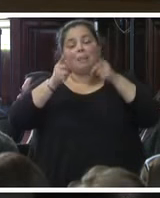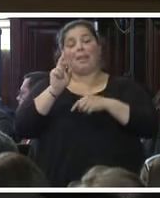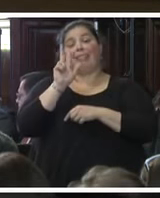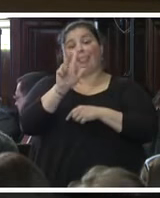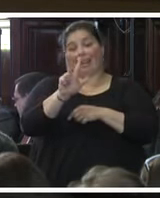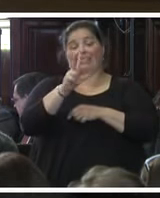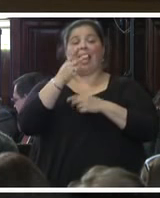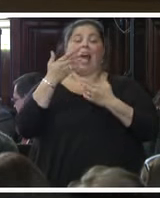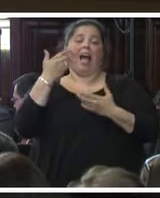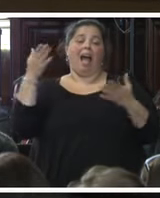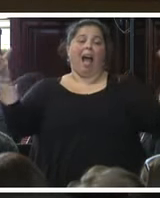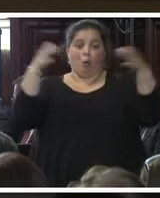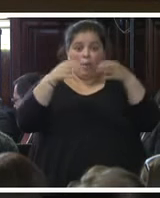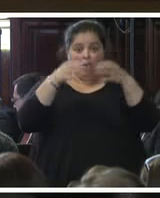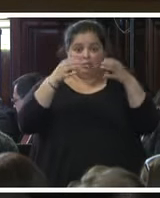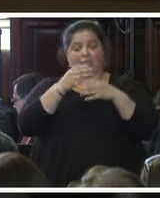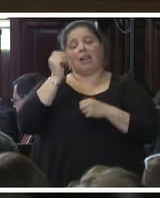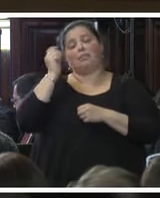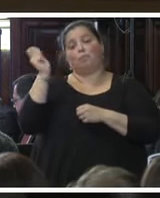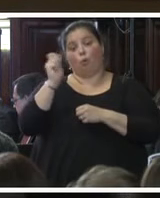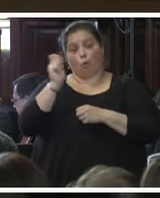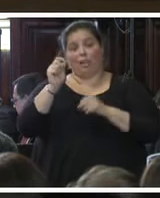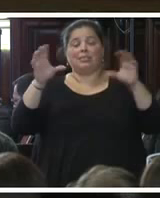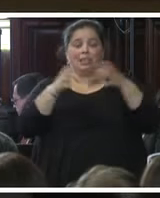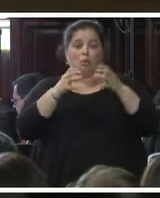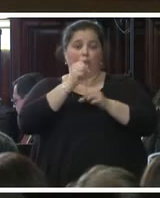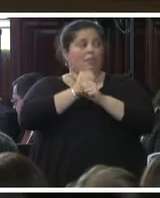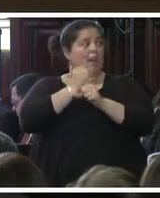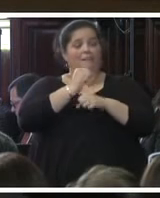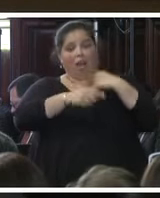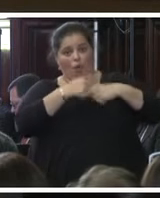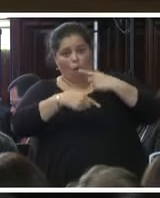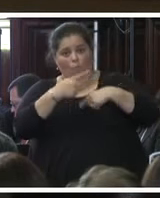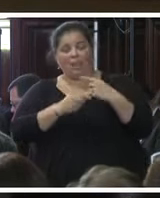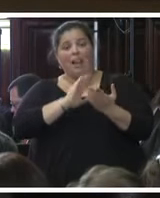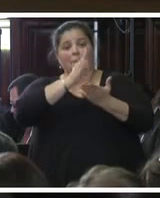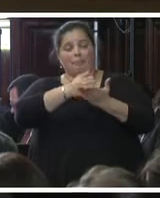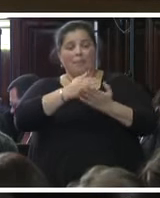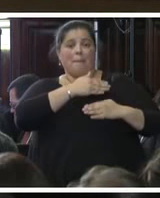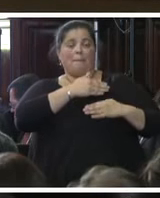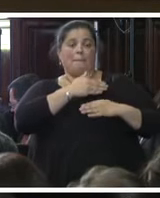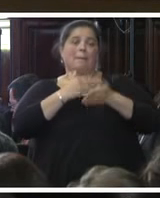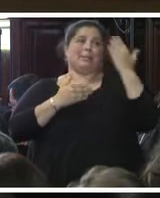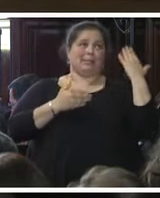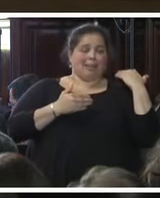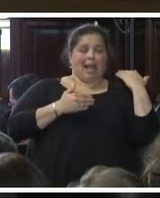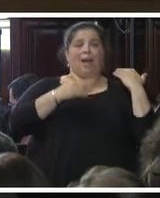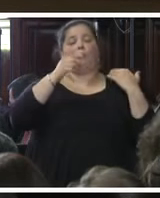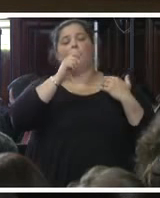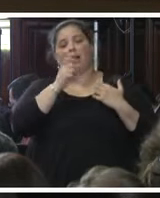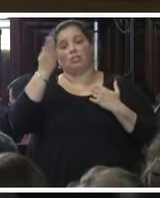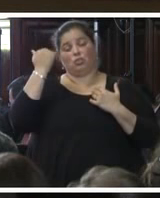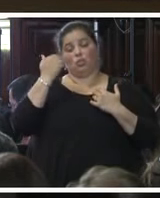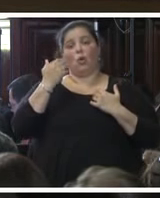públicas y las reuniones de trabajo consecuentes, el pasado 17 de marzo en Washington, el 6 de julio